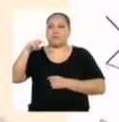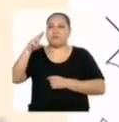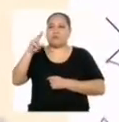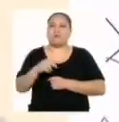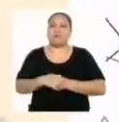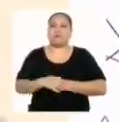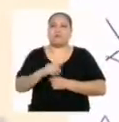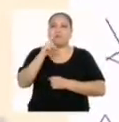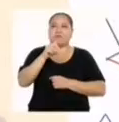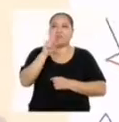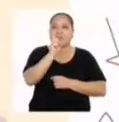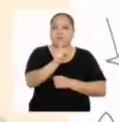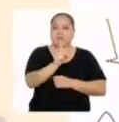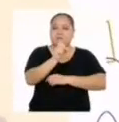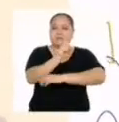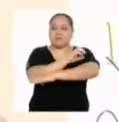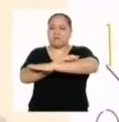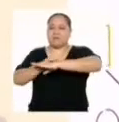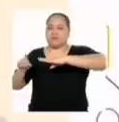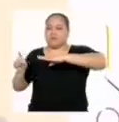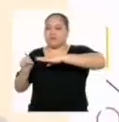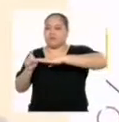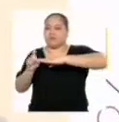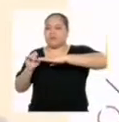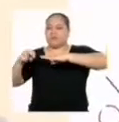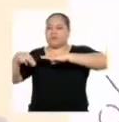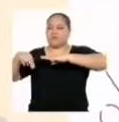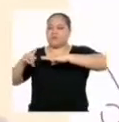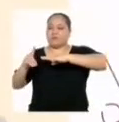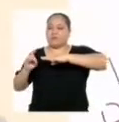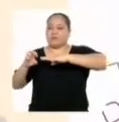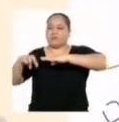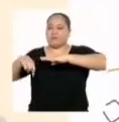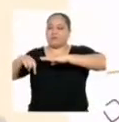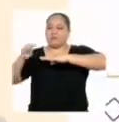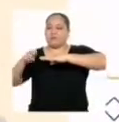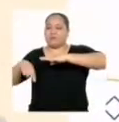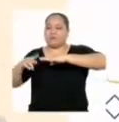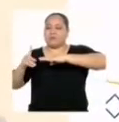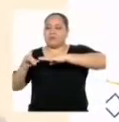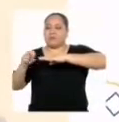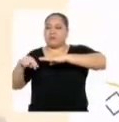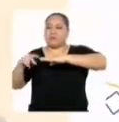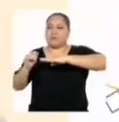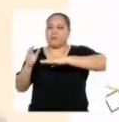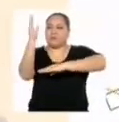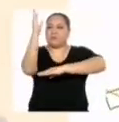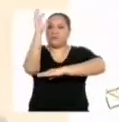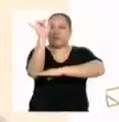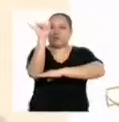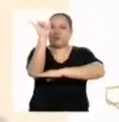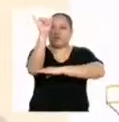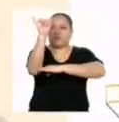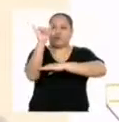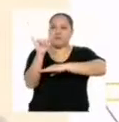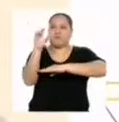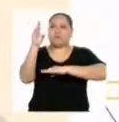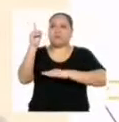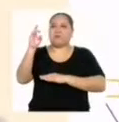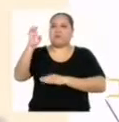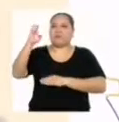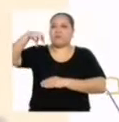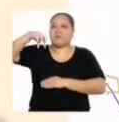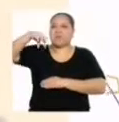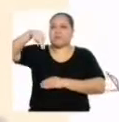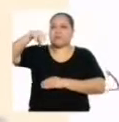representa la variable independiente y y representa la variable dependiente. Para esta fase solo